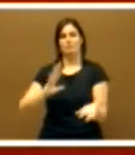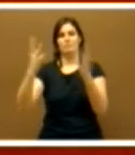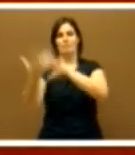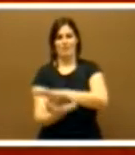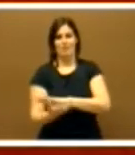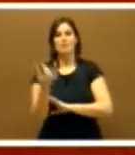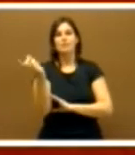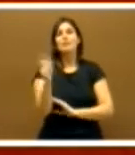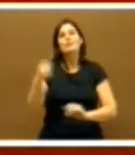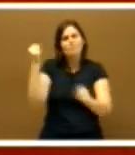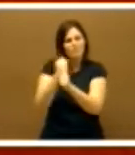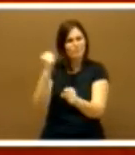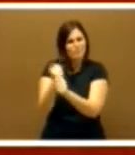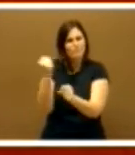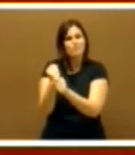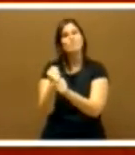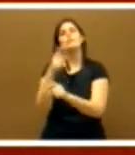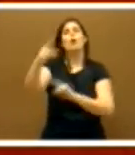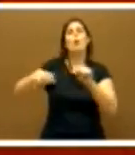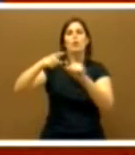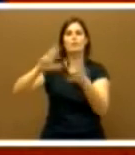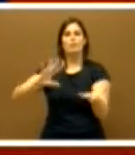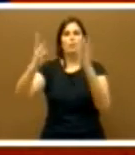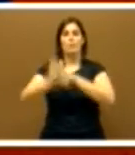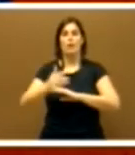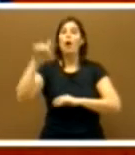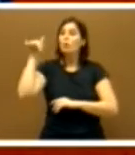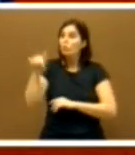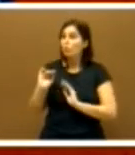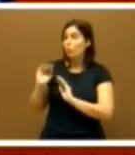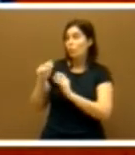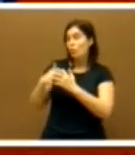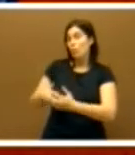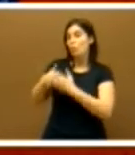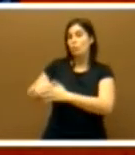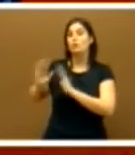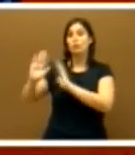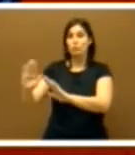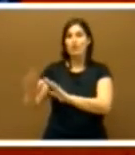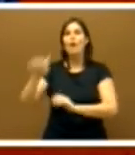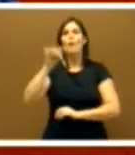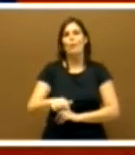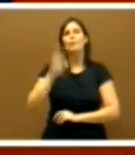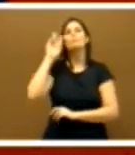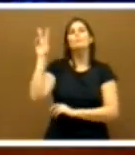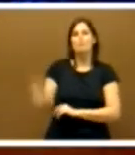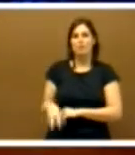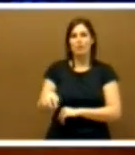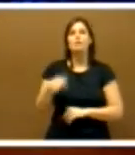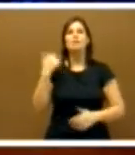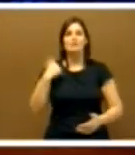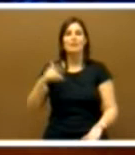trabajaron por él. Su lucha puede ser hoy recompensada. Llegó el momento y es también